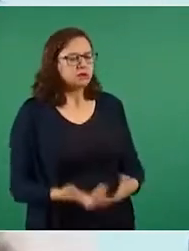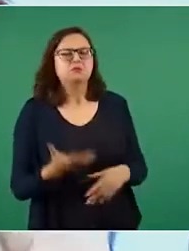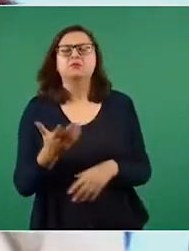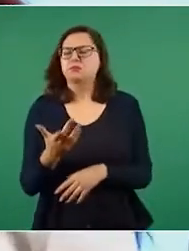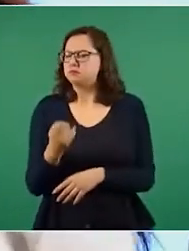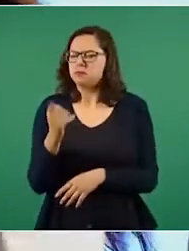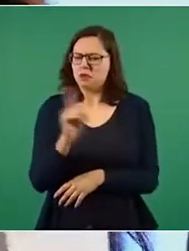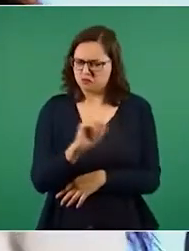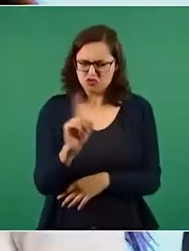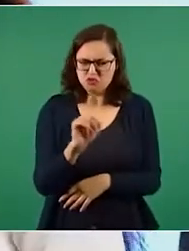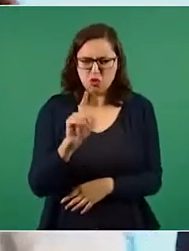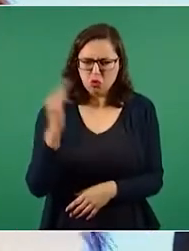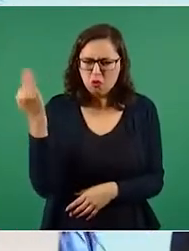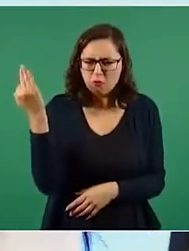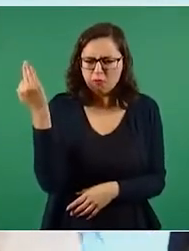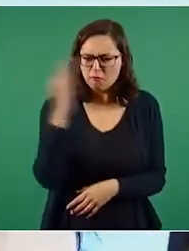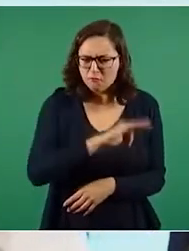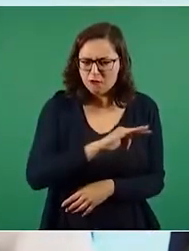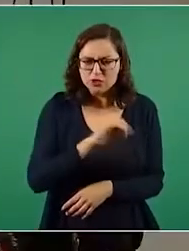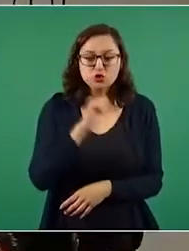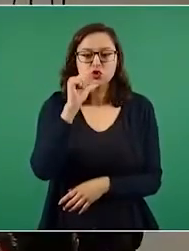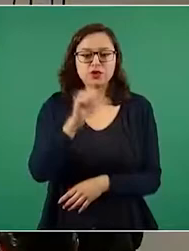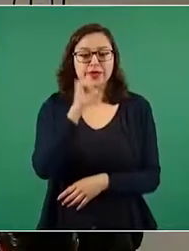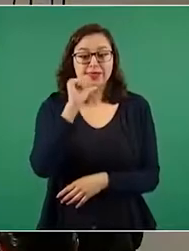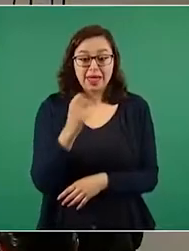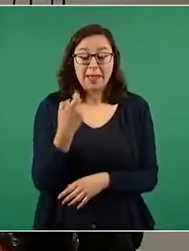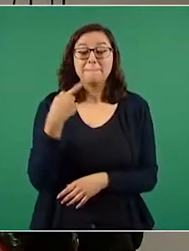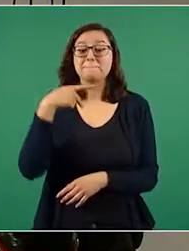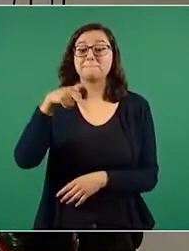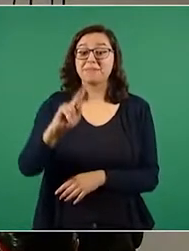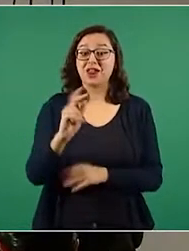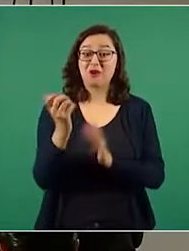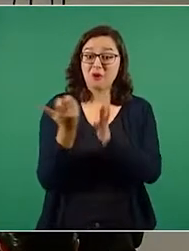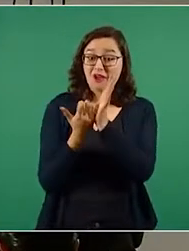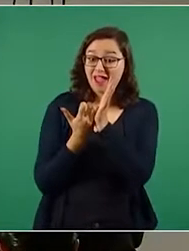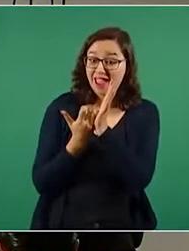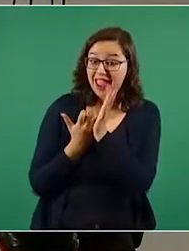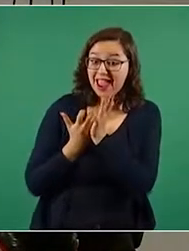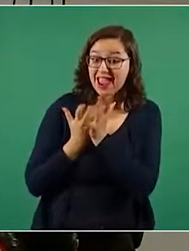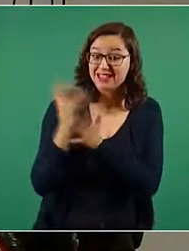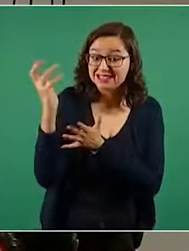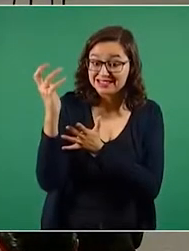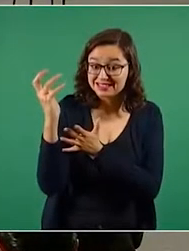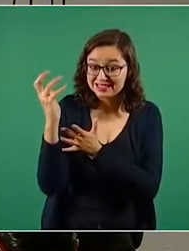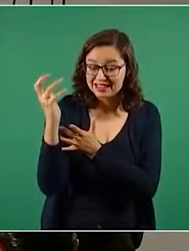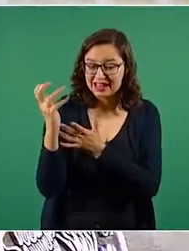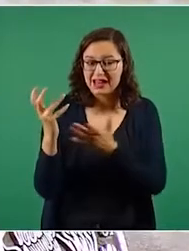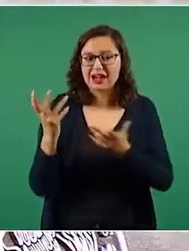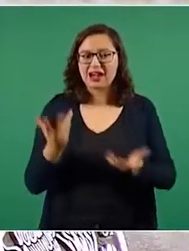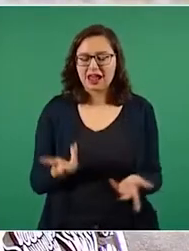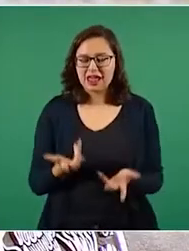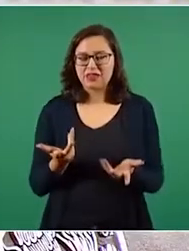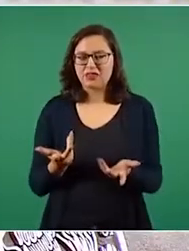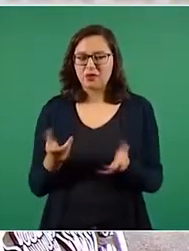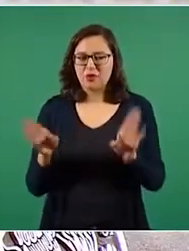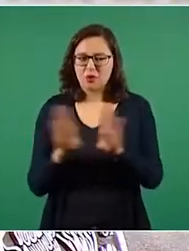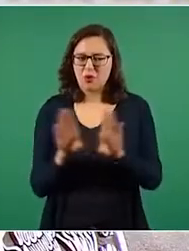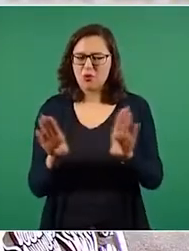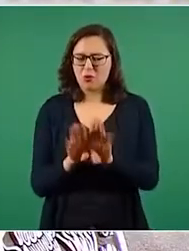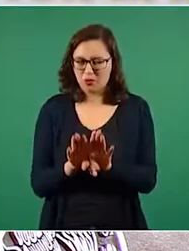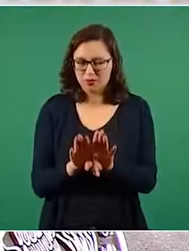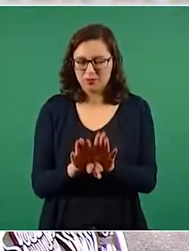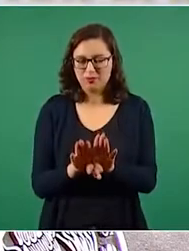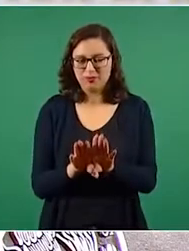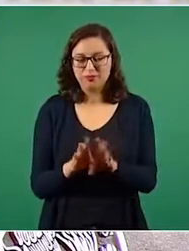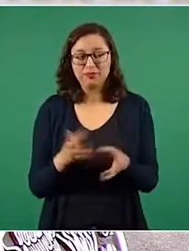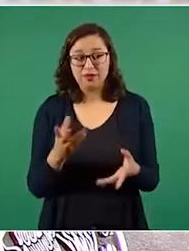La nota para crear el impacto de que suben las tarifas eléctricas de uso doméstico. En primer lugar,